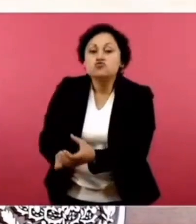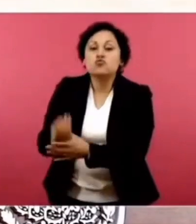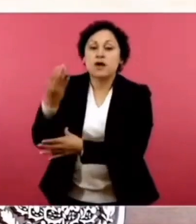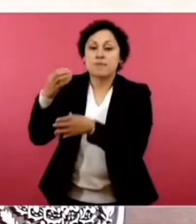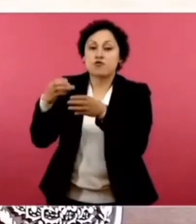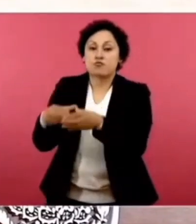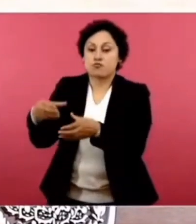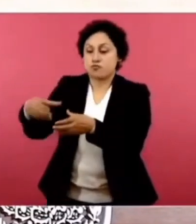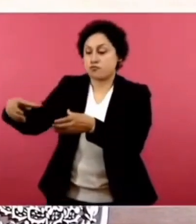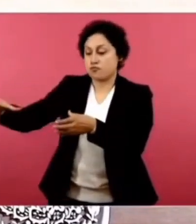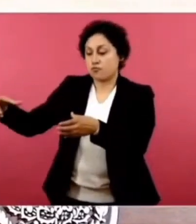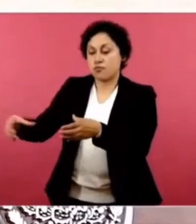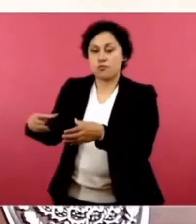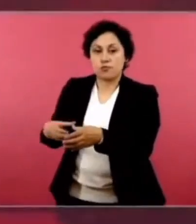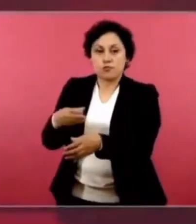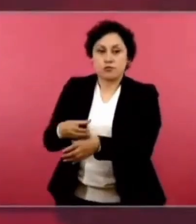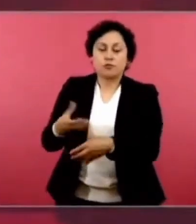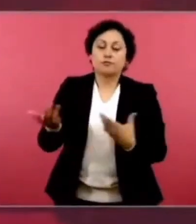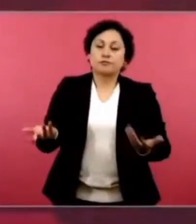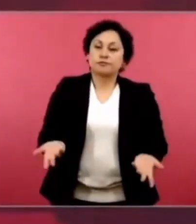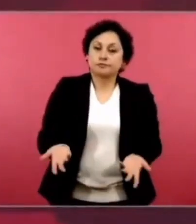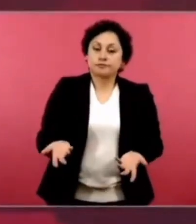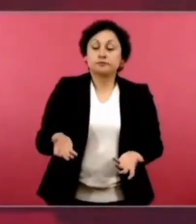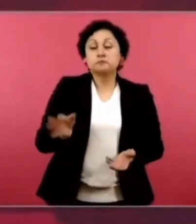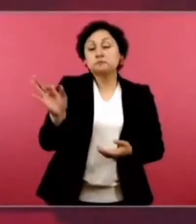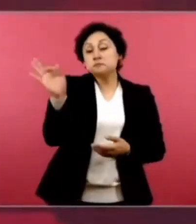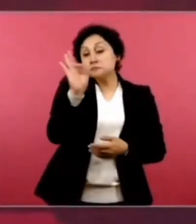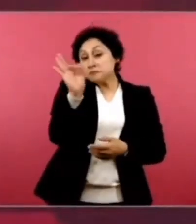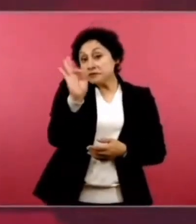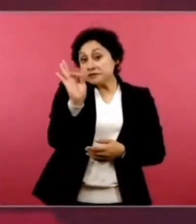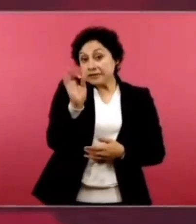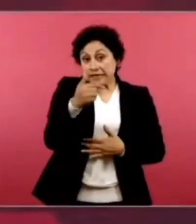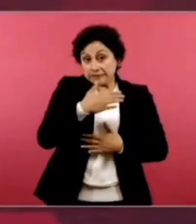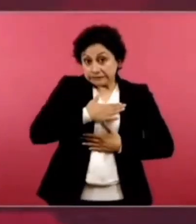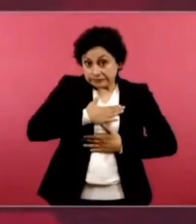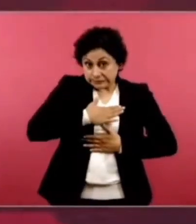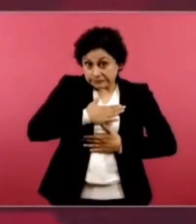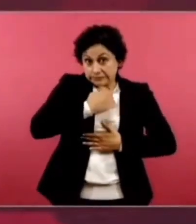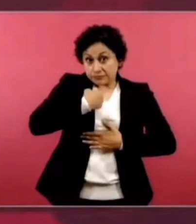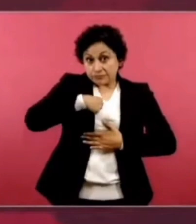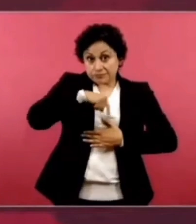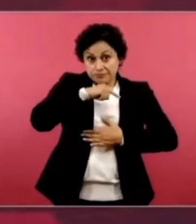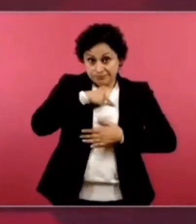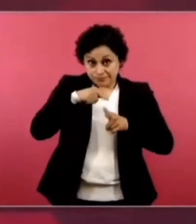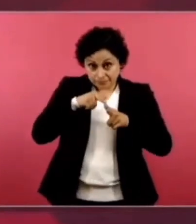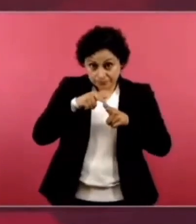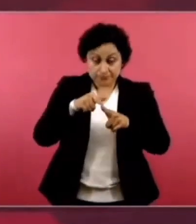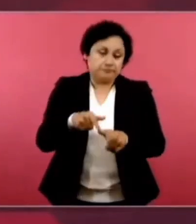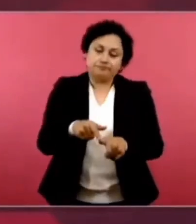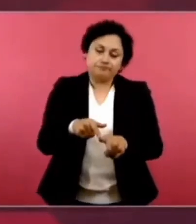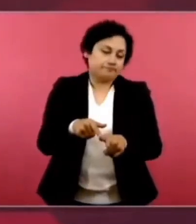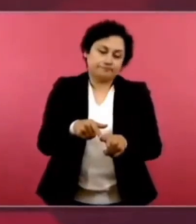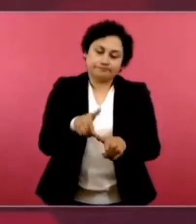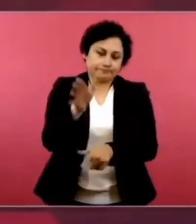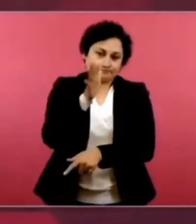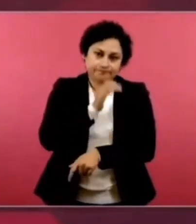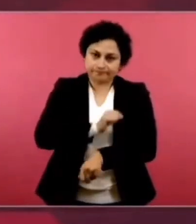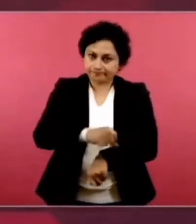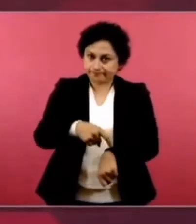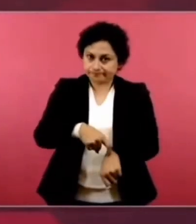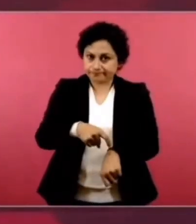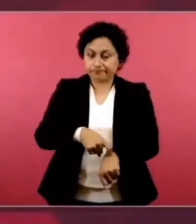A lo mejor no vamos nosotros a perforarlos todos. Va a quedar